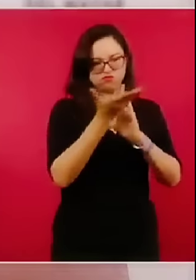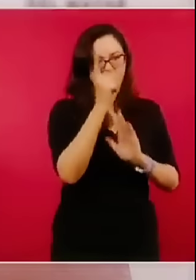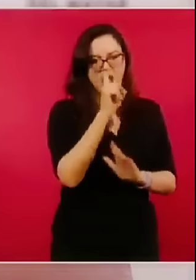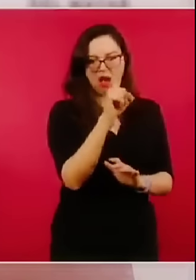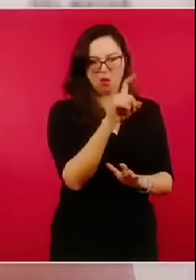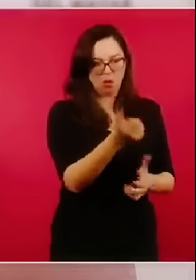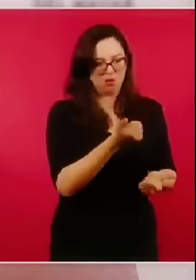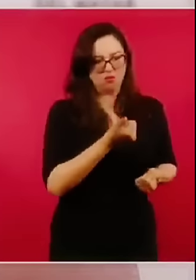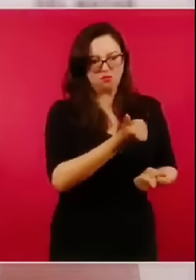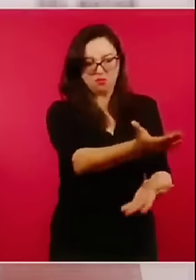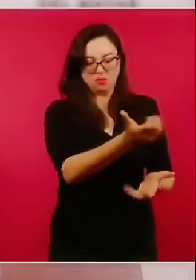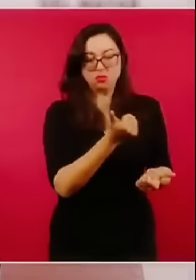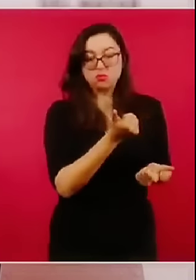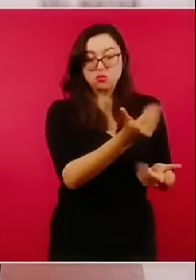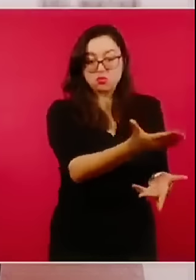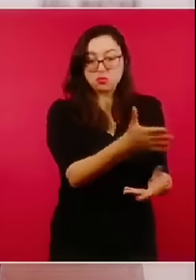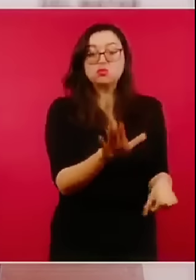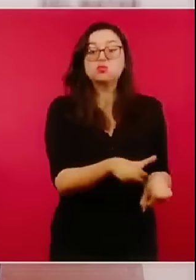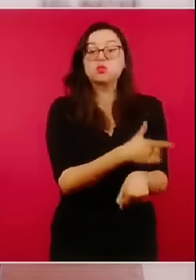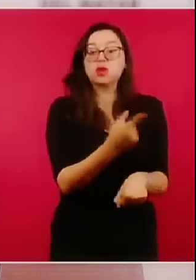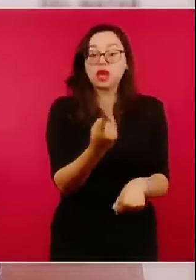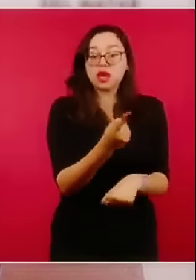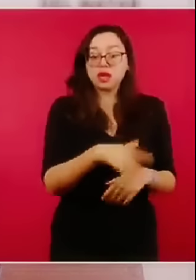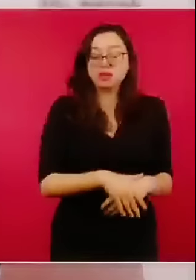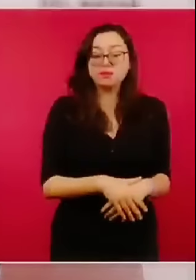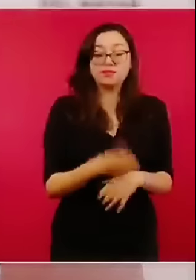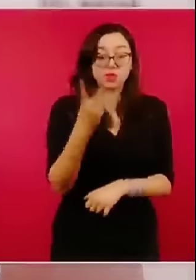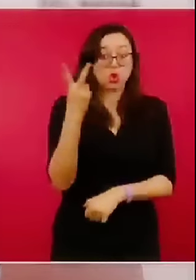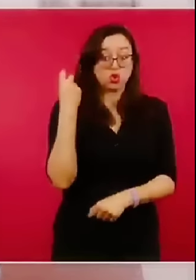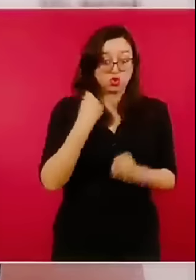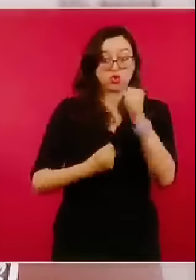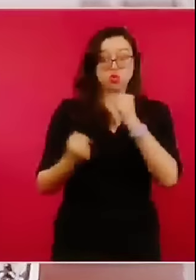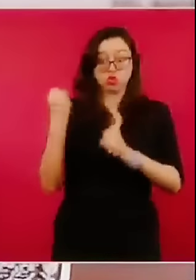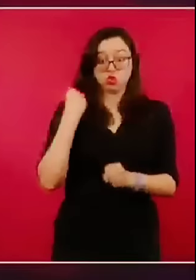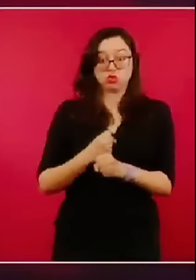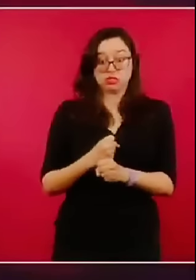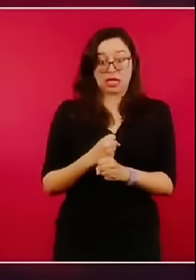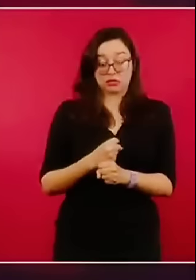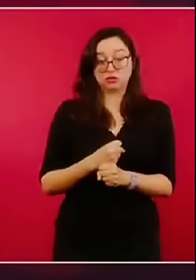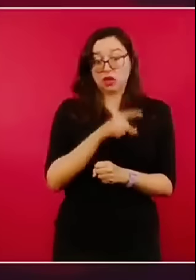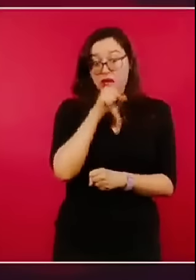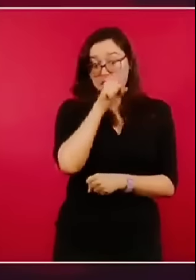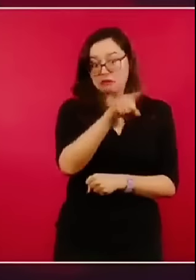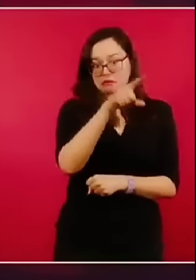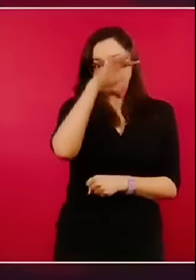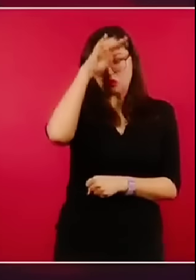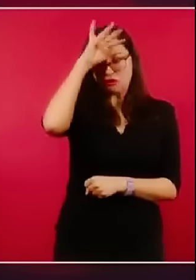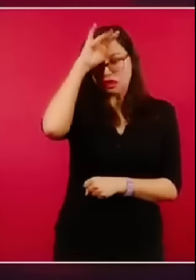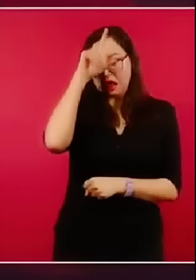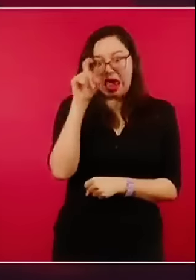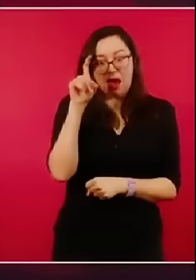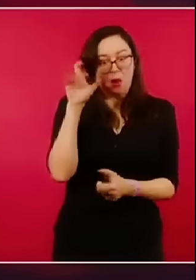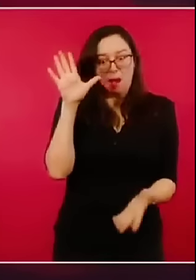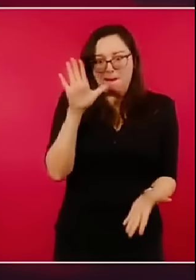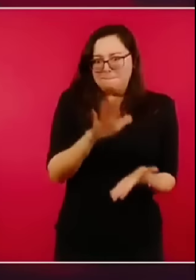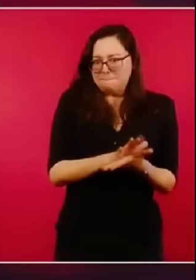hace dos años hubo una crisis, una sequía que afectó